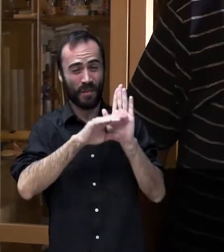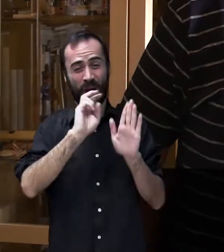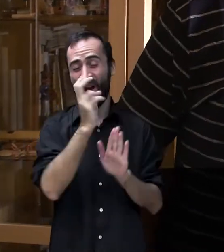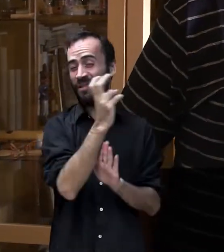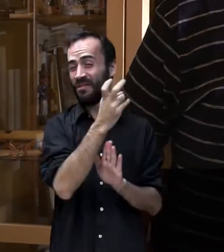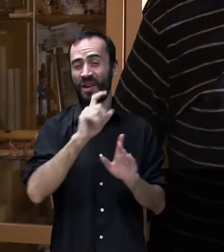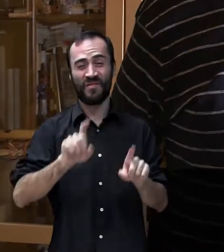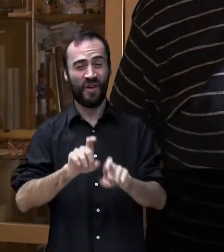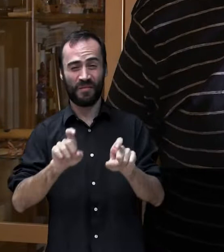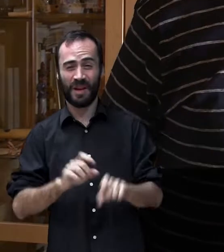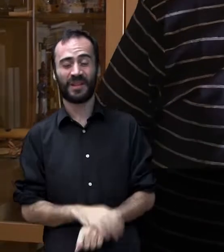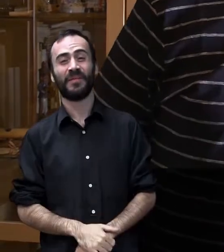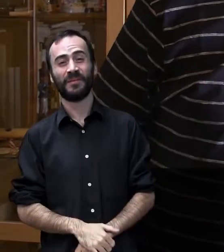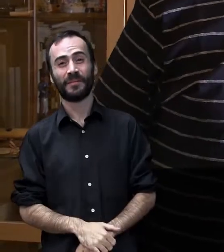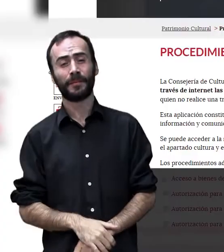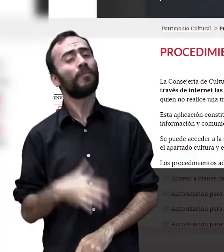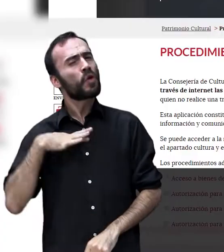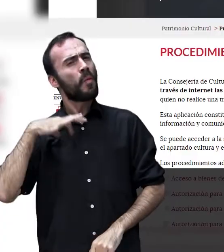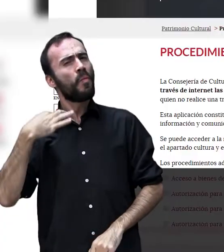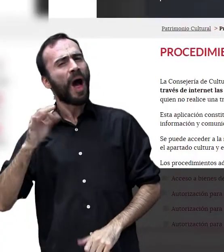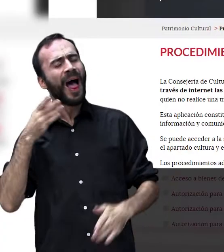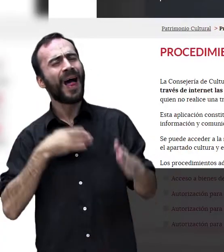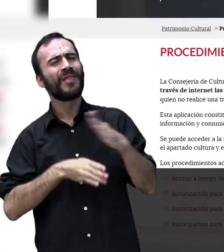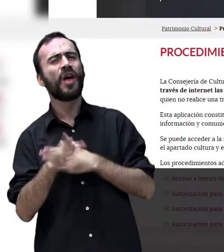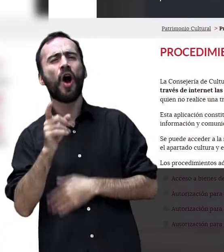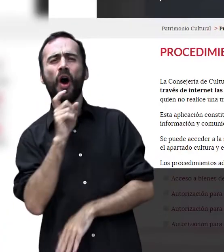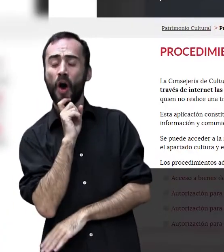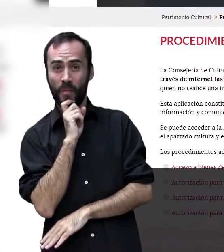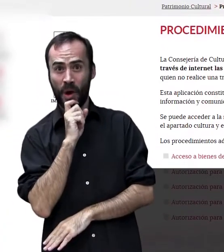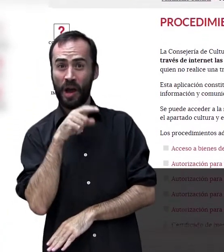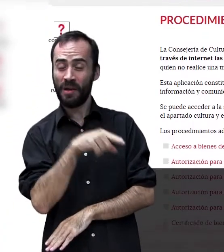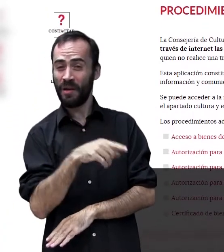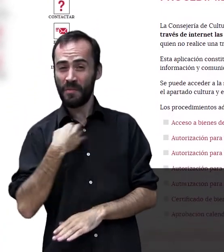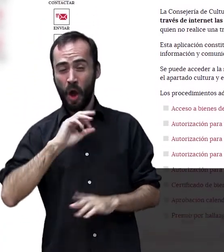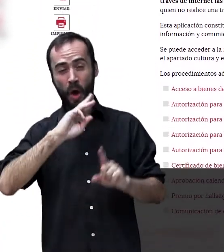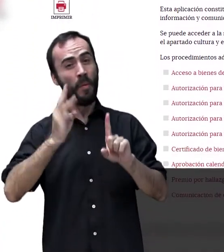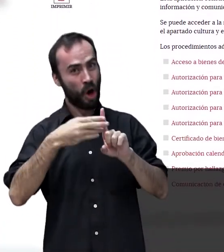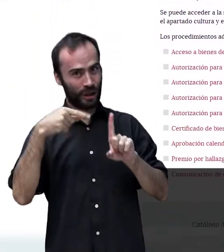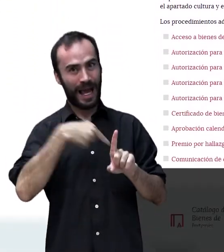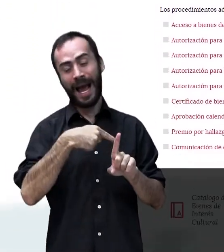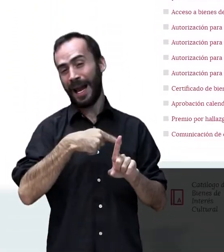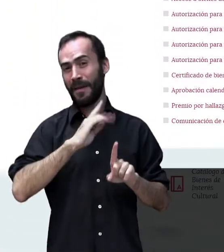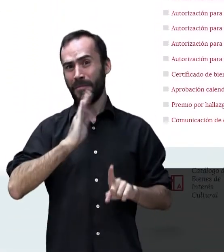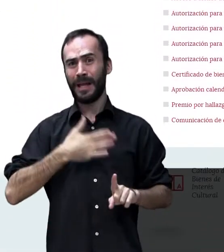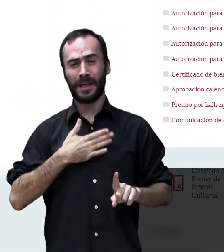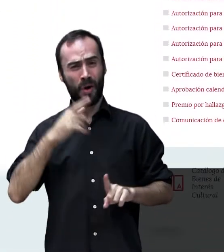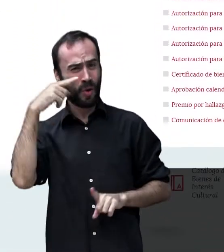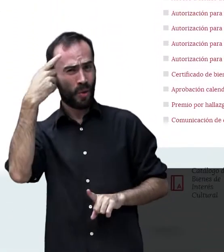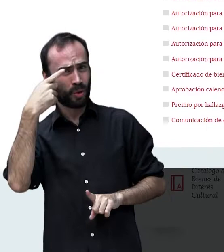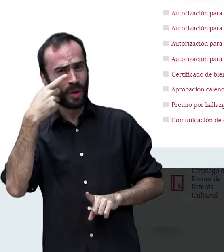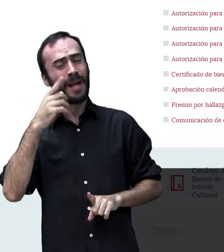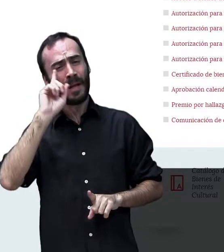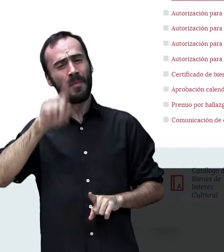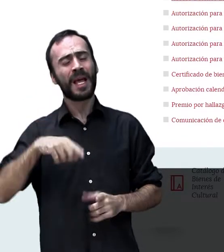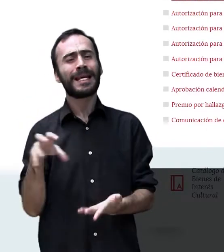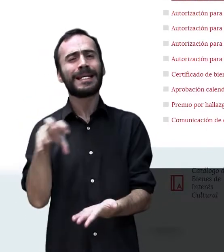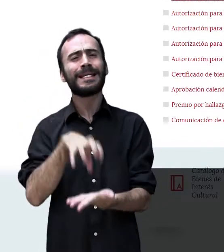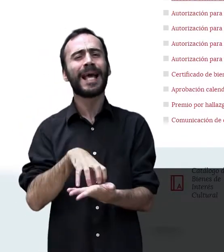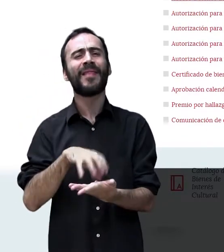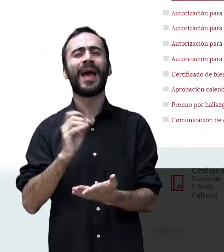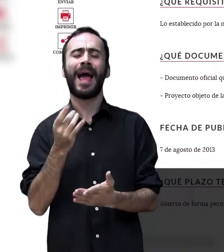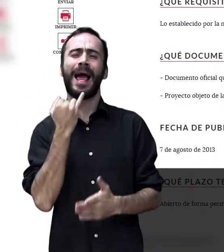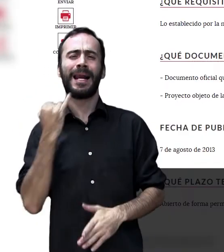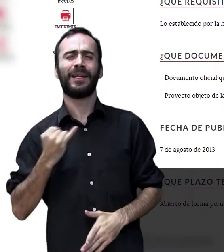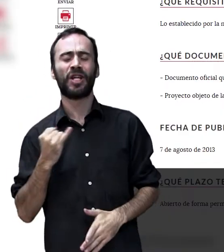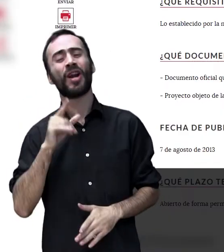un AutoCAD, etcétera, etcétera. Se puede acceder a la misma a través de este portal de patrimonio cultural y en la sede electrónica de